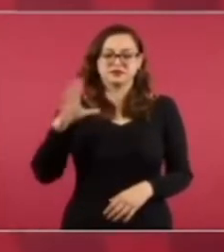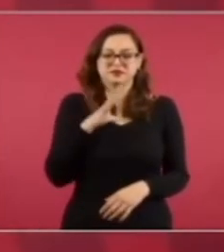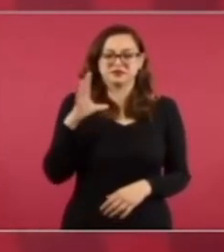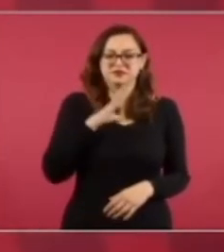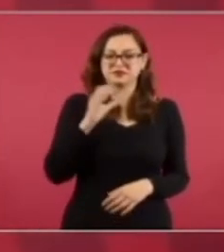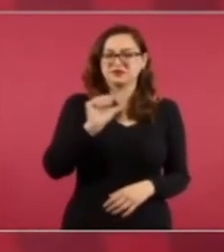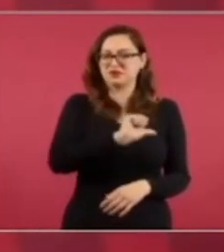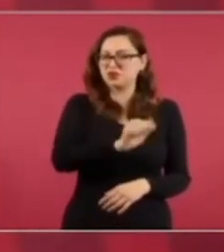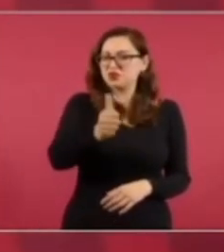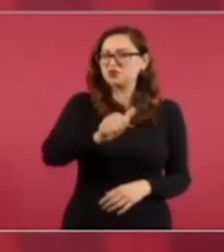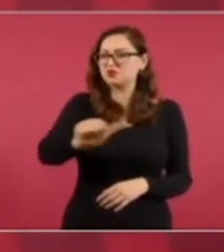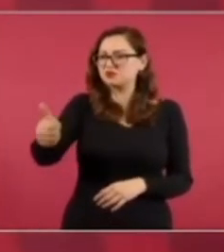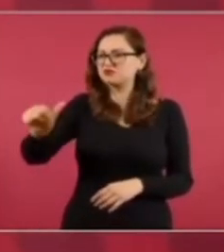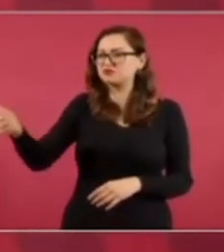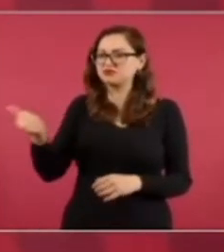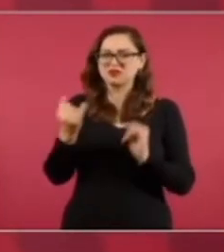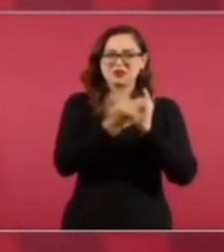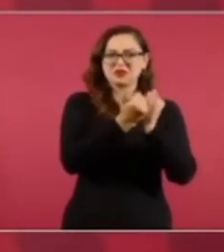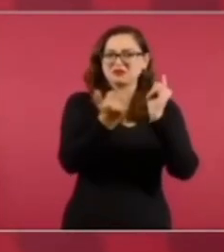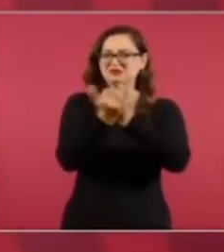que se cometían.